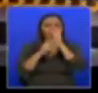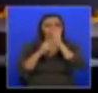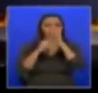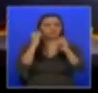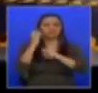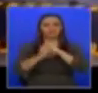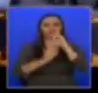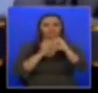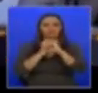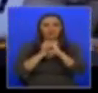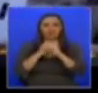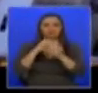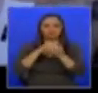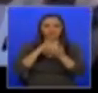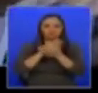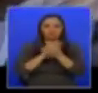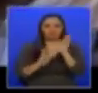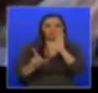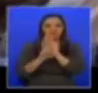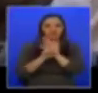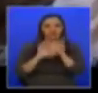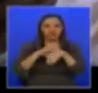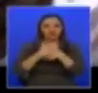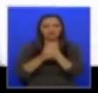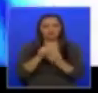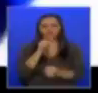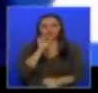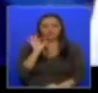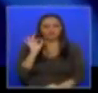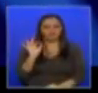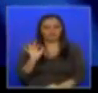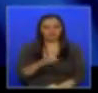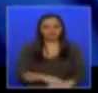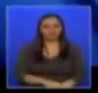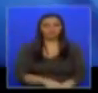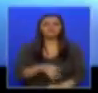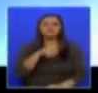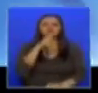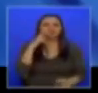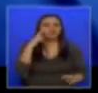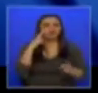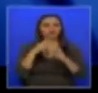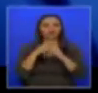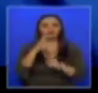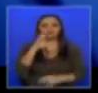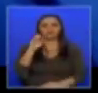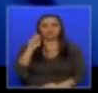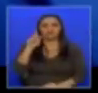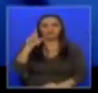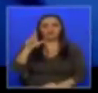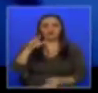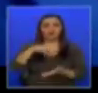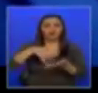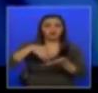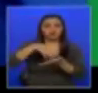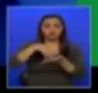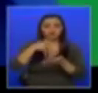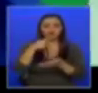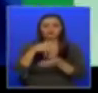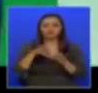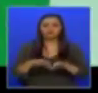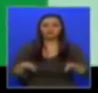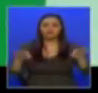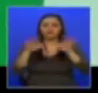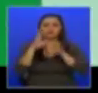aplicación de políticas de uso y aprovechamiento del agua. Así lo reconoce la Cepal en su reciente estudio que resalta la experiencia